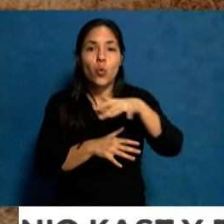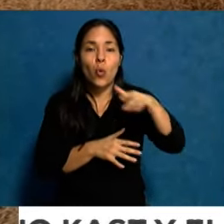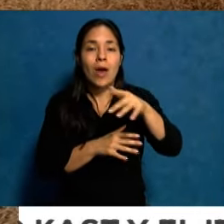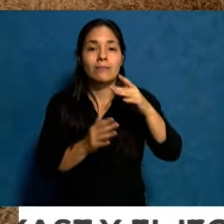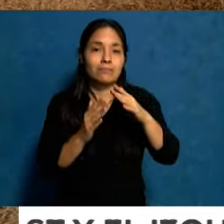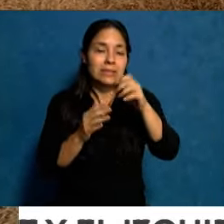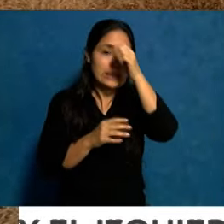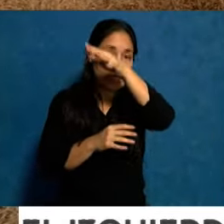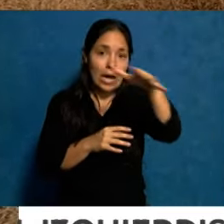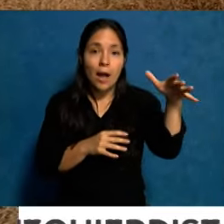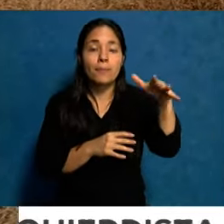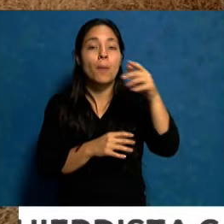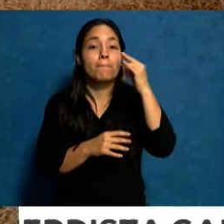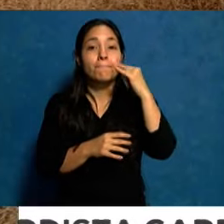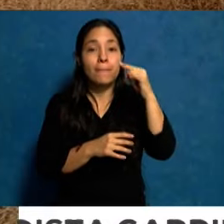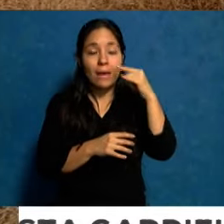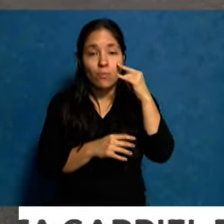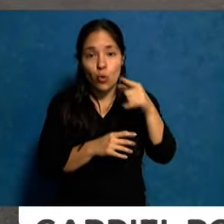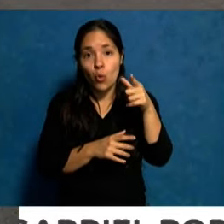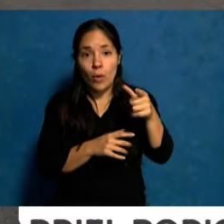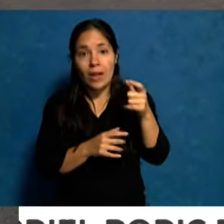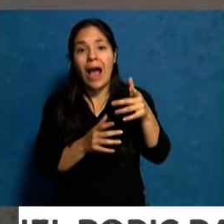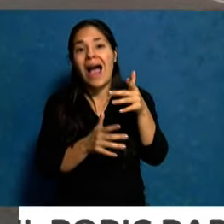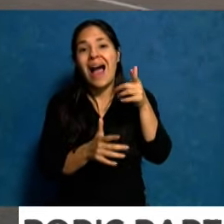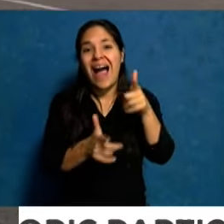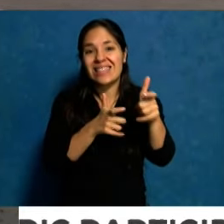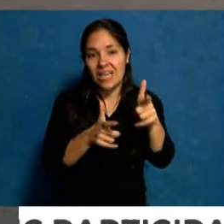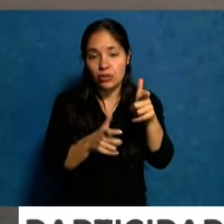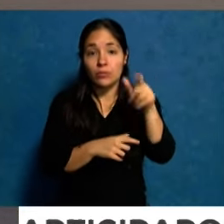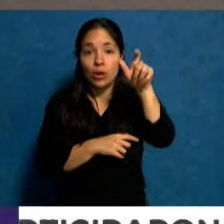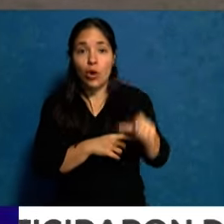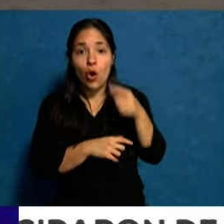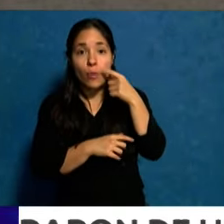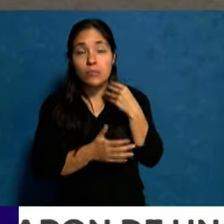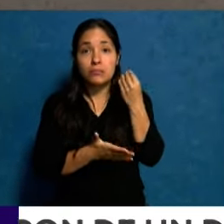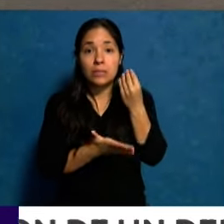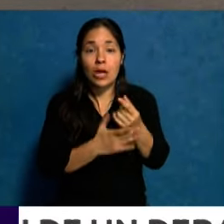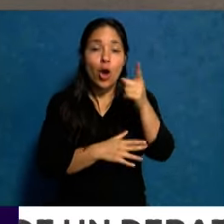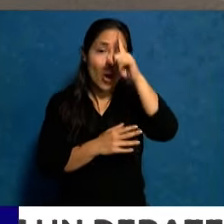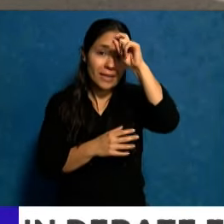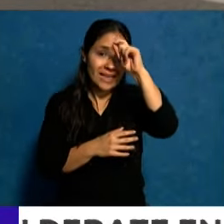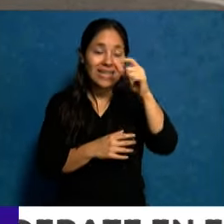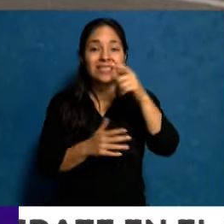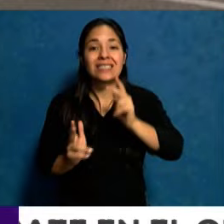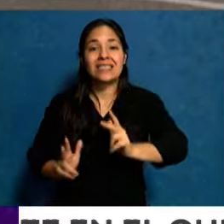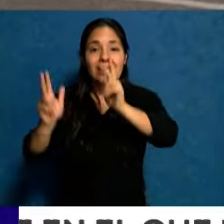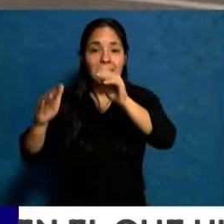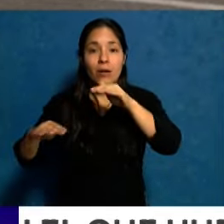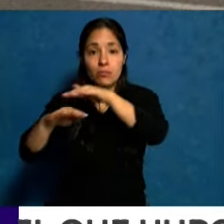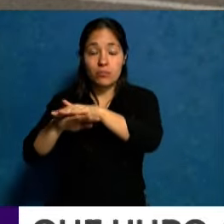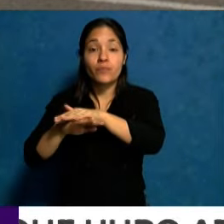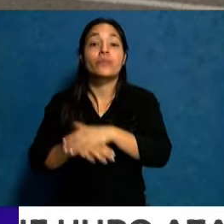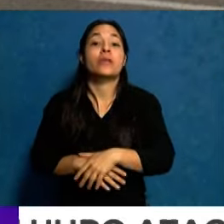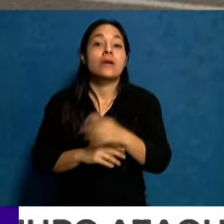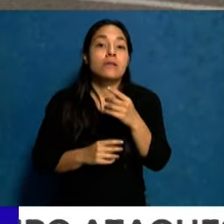Fray Luis Beltrán en Maipú. Se trata de Guillermo Ríos, de 60 años, quien se encontraba internado en el Hospital Central. La causa